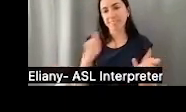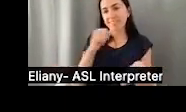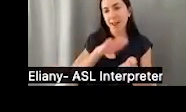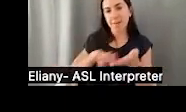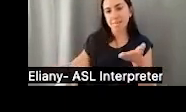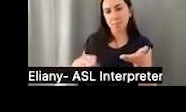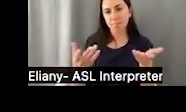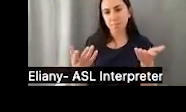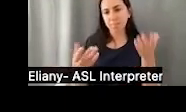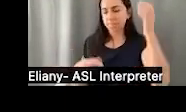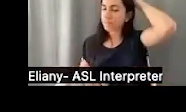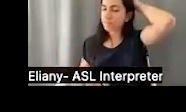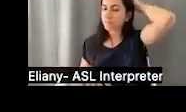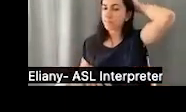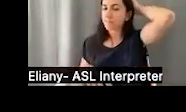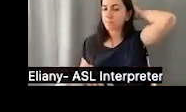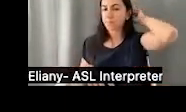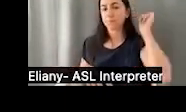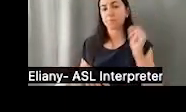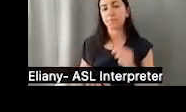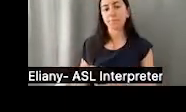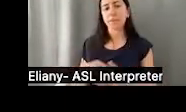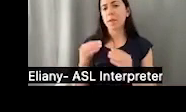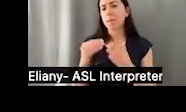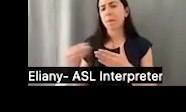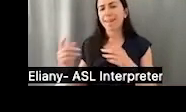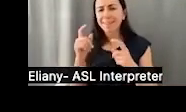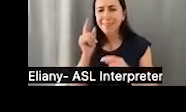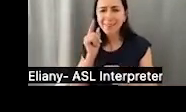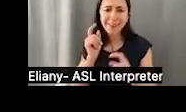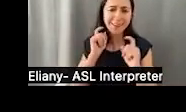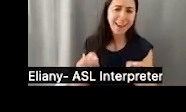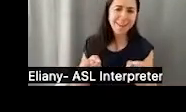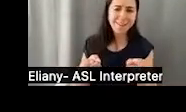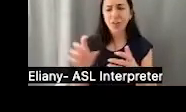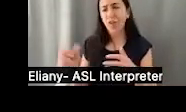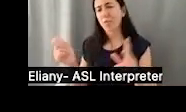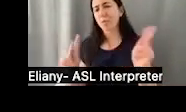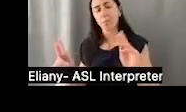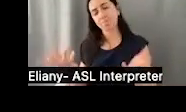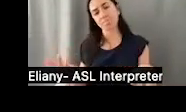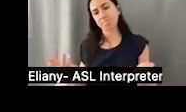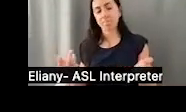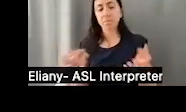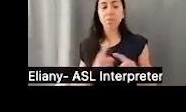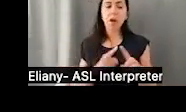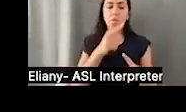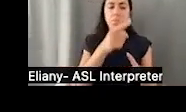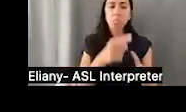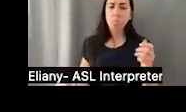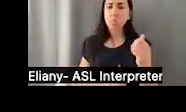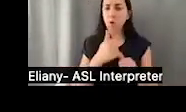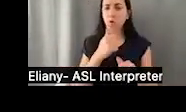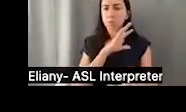hermano. Quiero pagarle al abogado por el divorcio de mi hermano. Eso no es algo que calificaría. Y también comprar regalos para otras personas. Pero más allá de